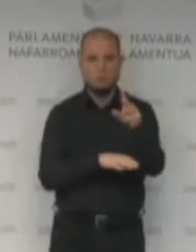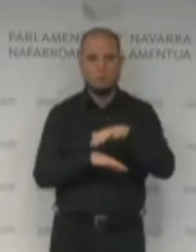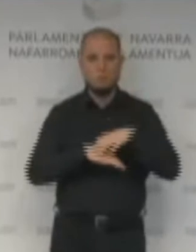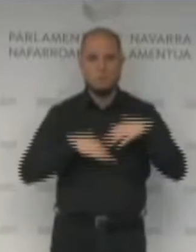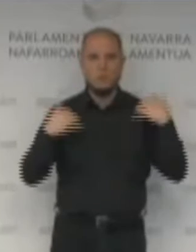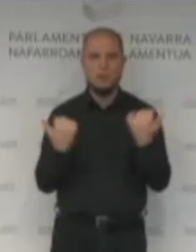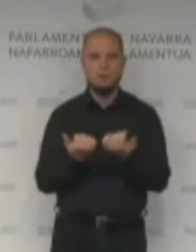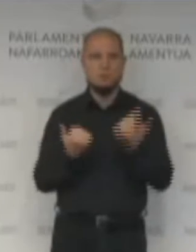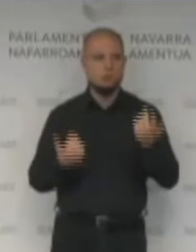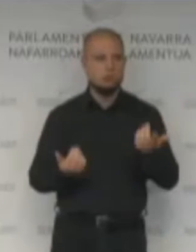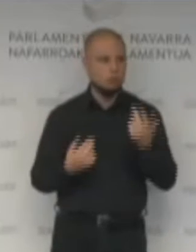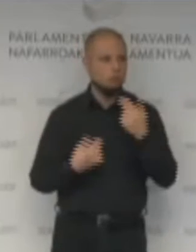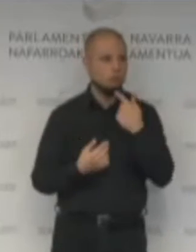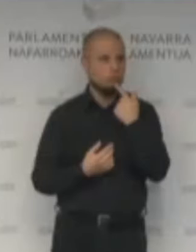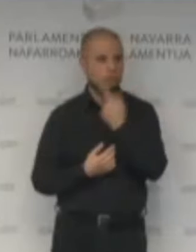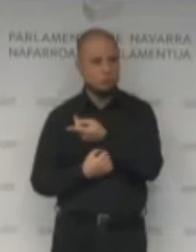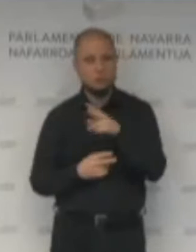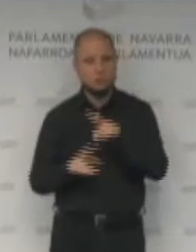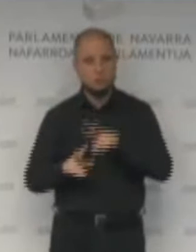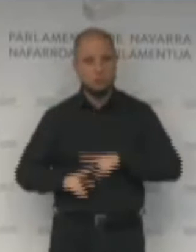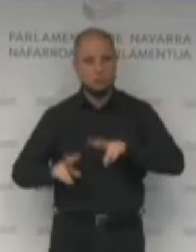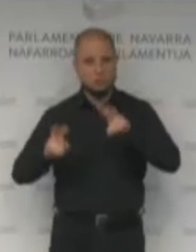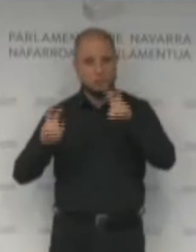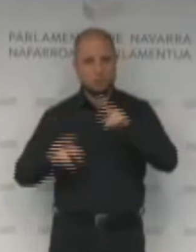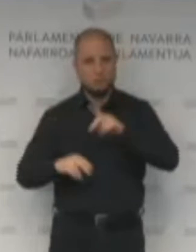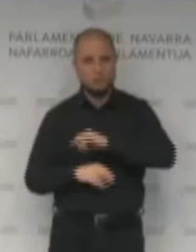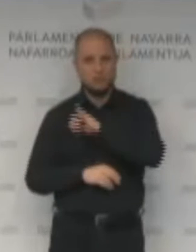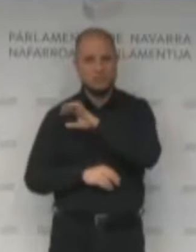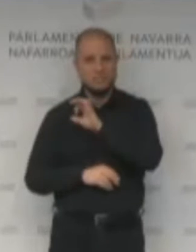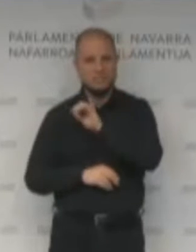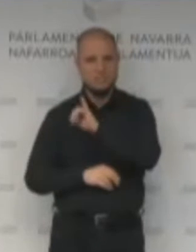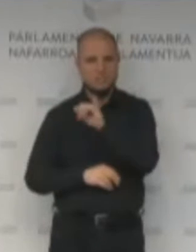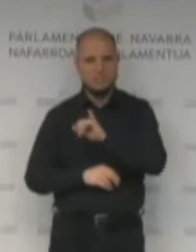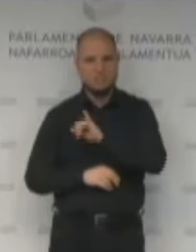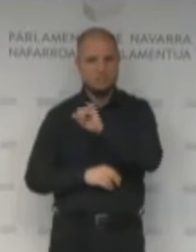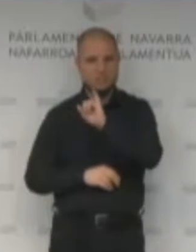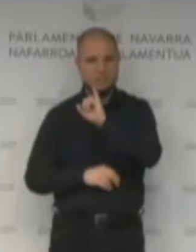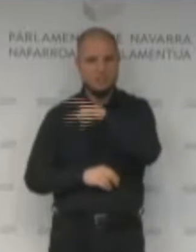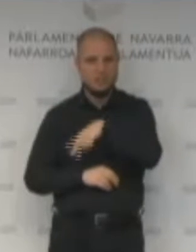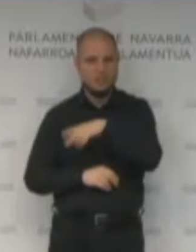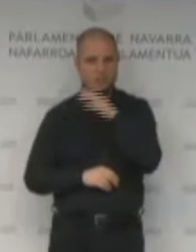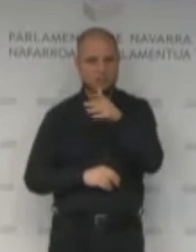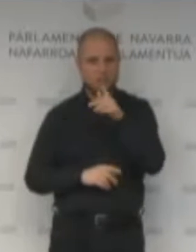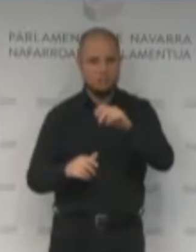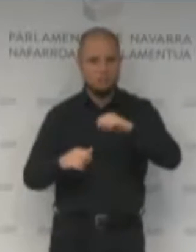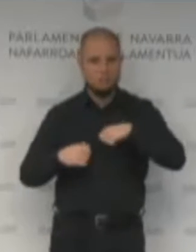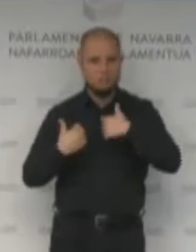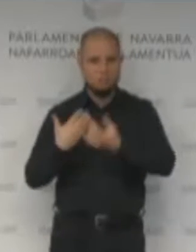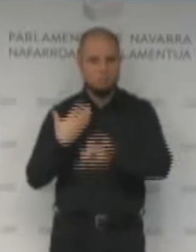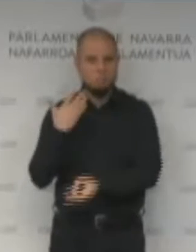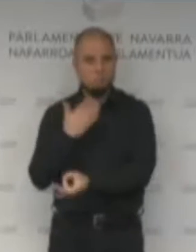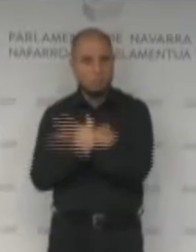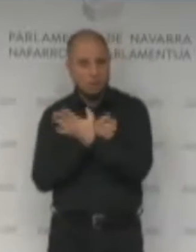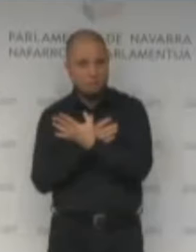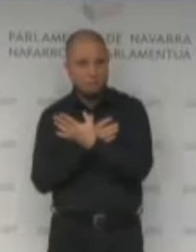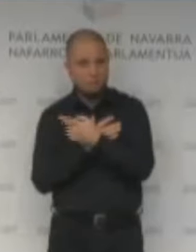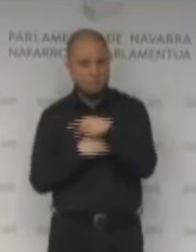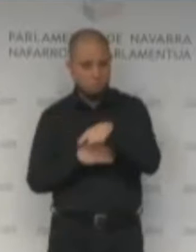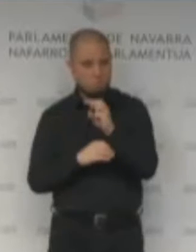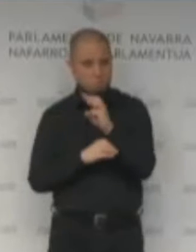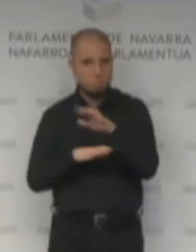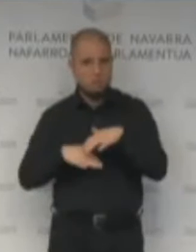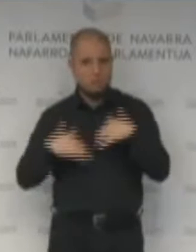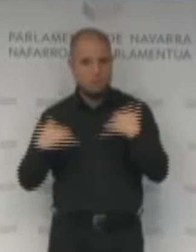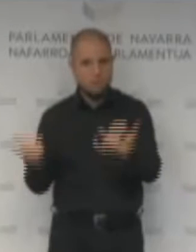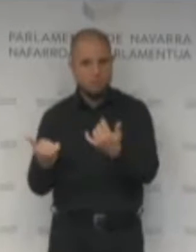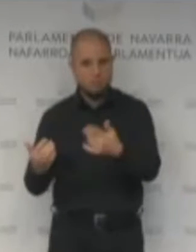Gesayn, porque aquí pasó para crearse y por aquí pasa y habrá de pasar